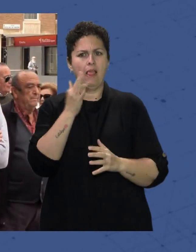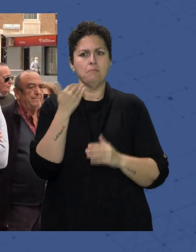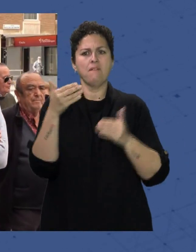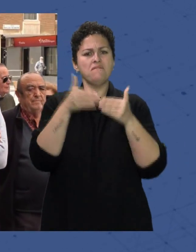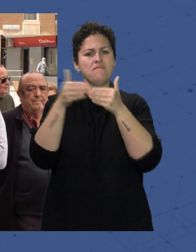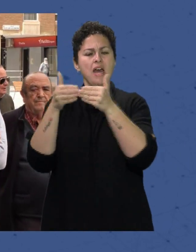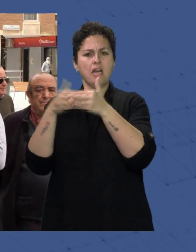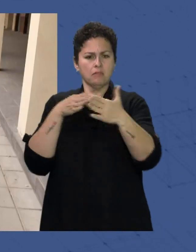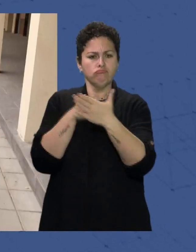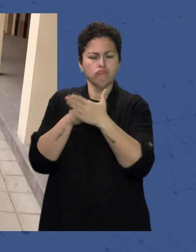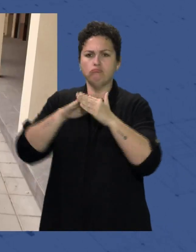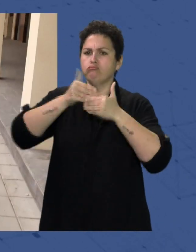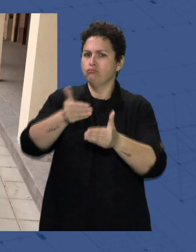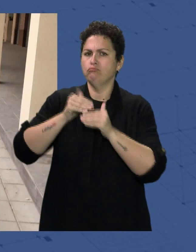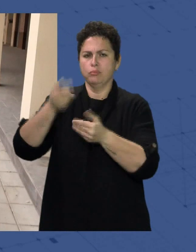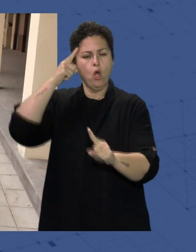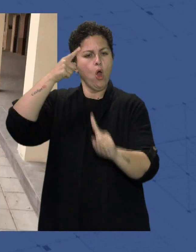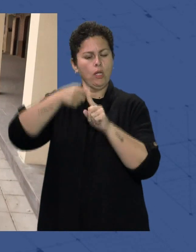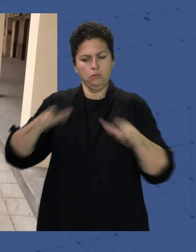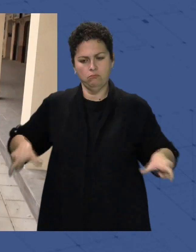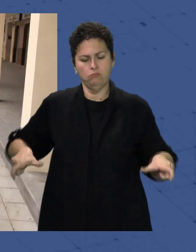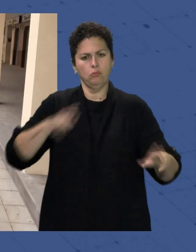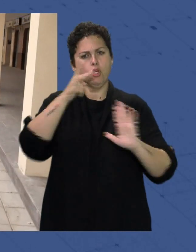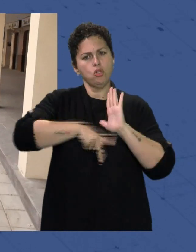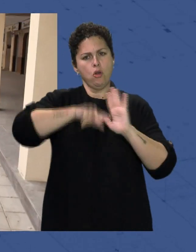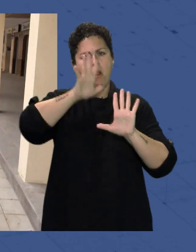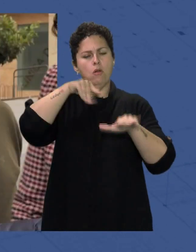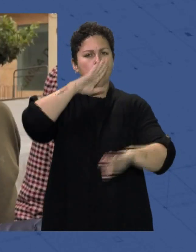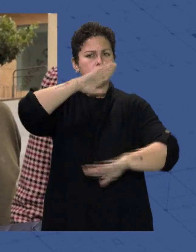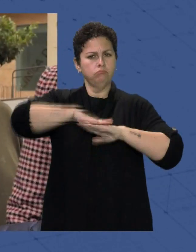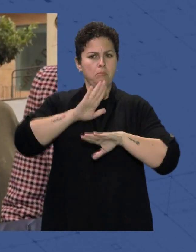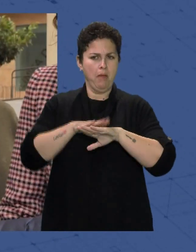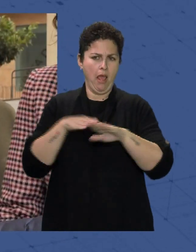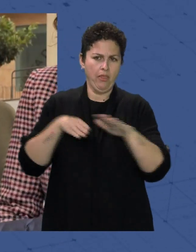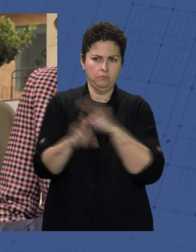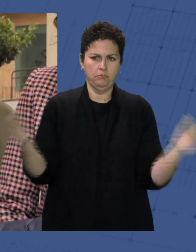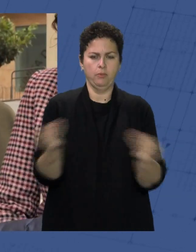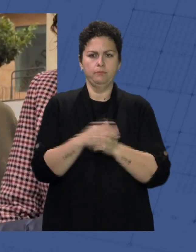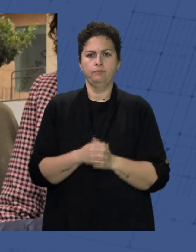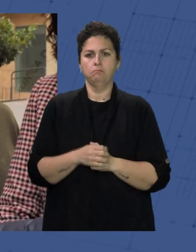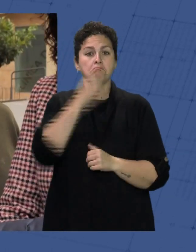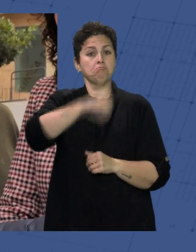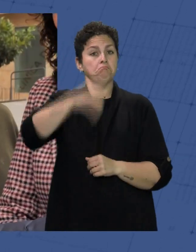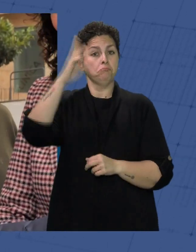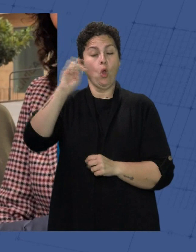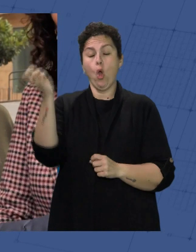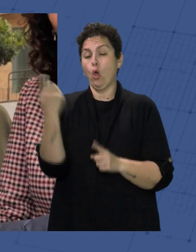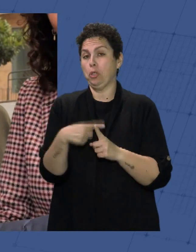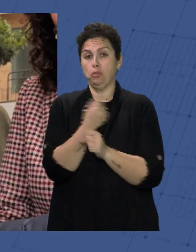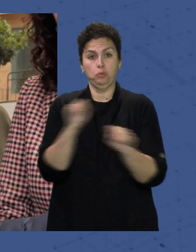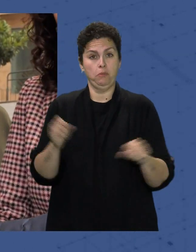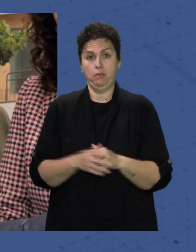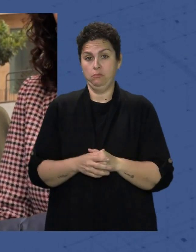arquitectónicas con la ejecución de un acerado que cumple con la normativa vigente de accesibilidad Fenómeno, no te puedo decir otra cosa, mejor que esta va a estar